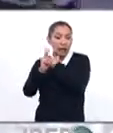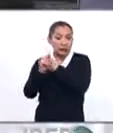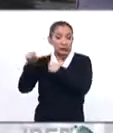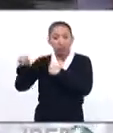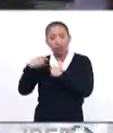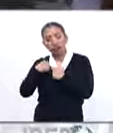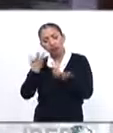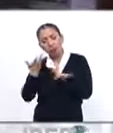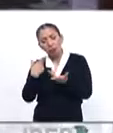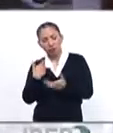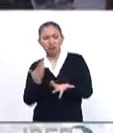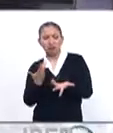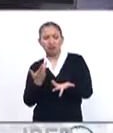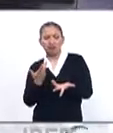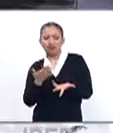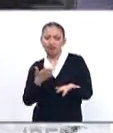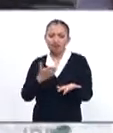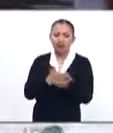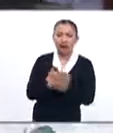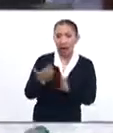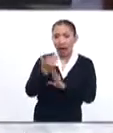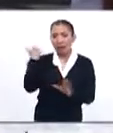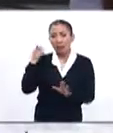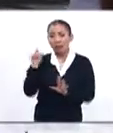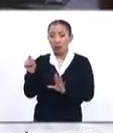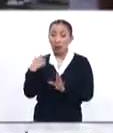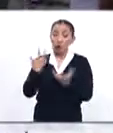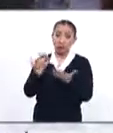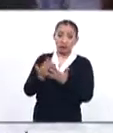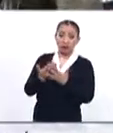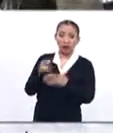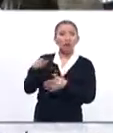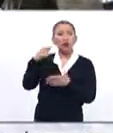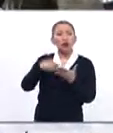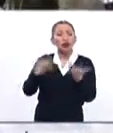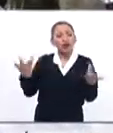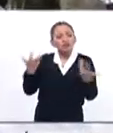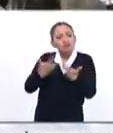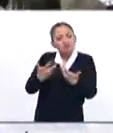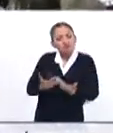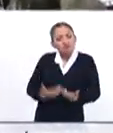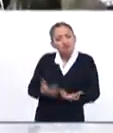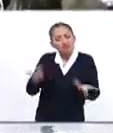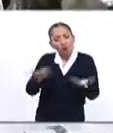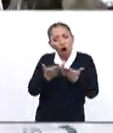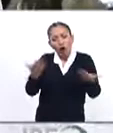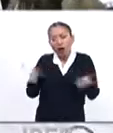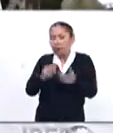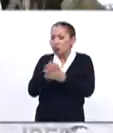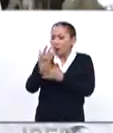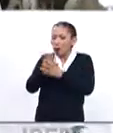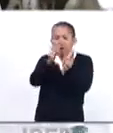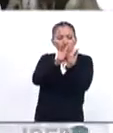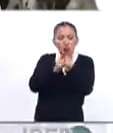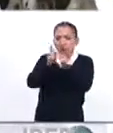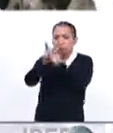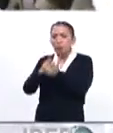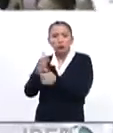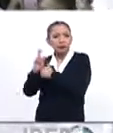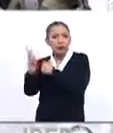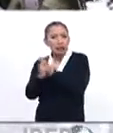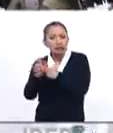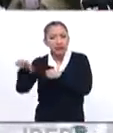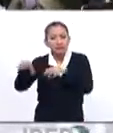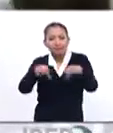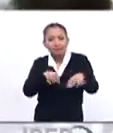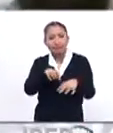que han tenido reacciones que tal vez no eran las esperadas. ¿Cómo se armoniza esta tendencia del bloque latinoamericano?